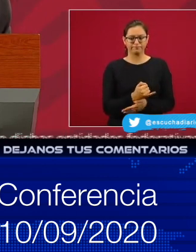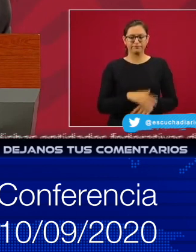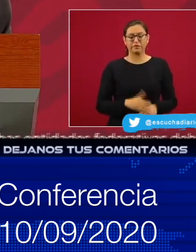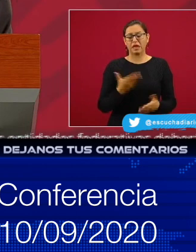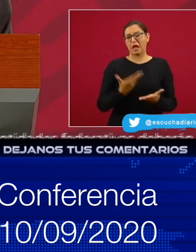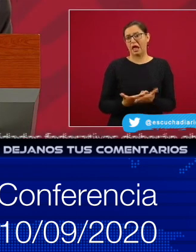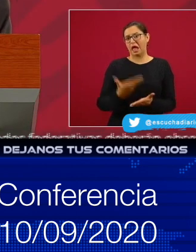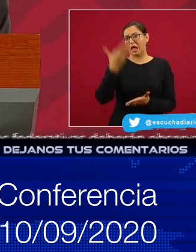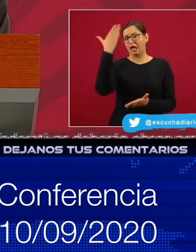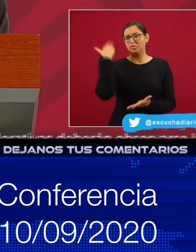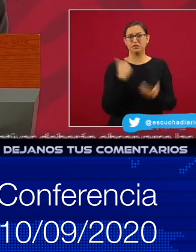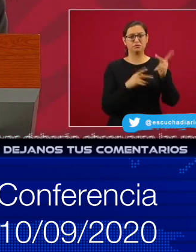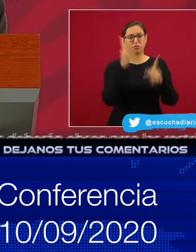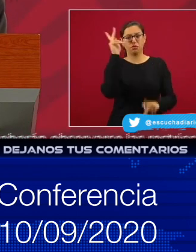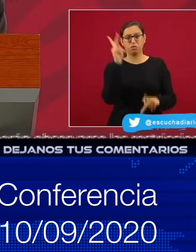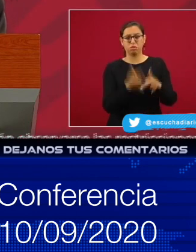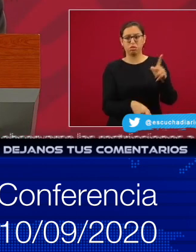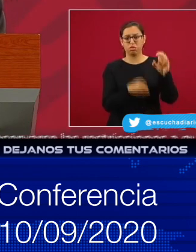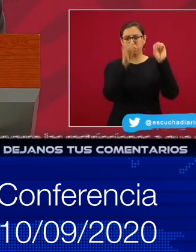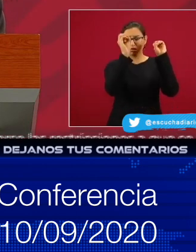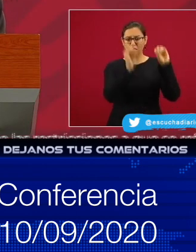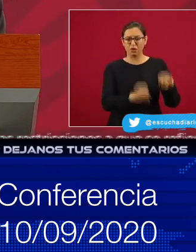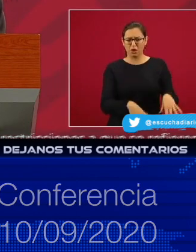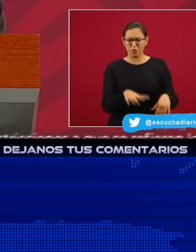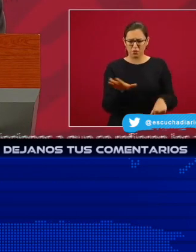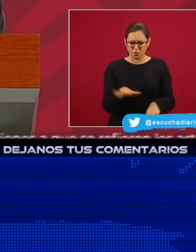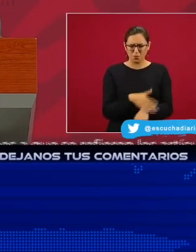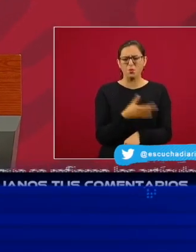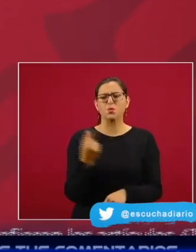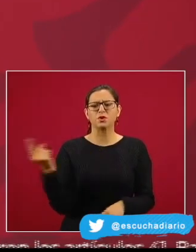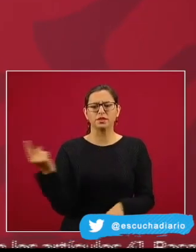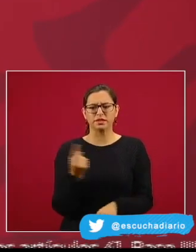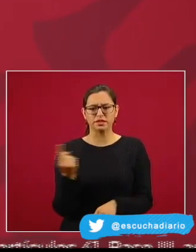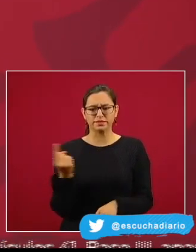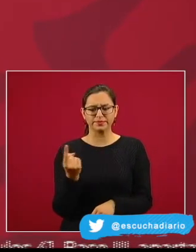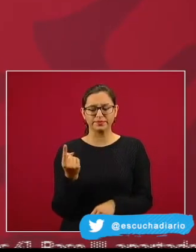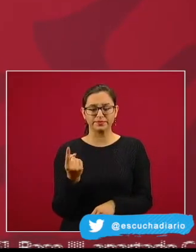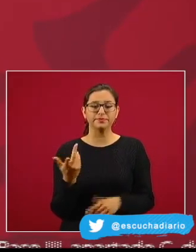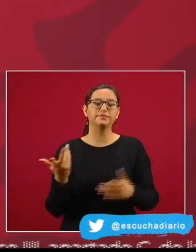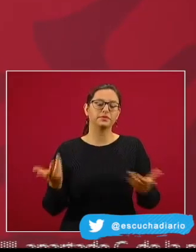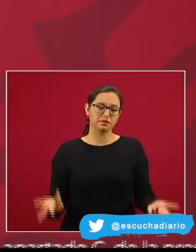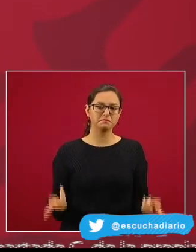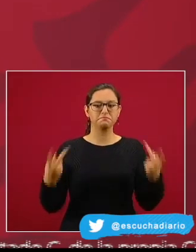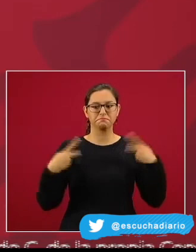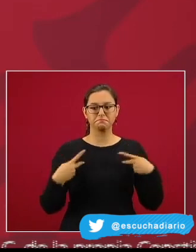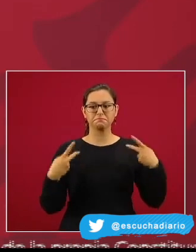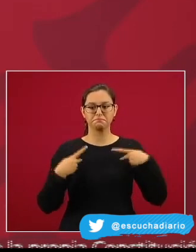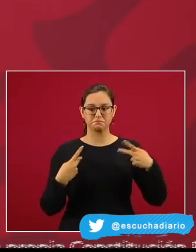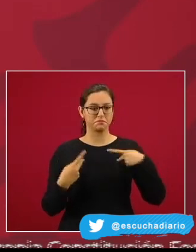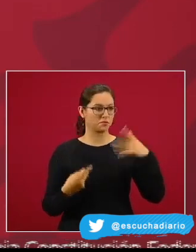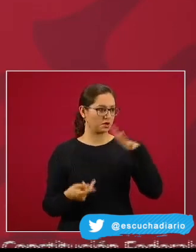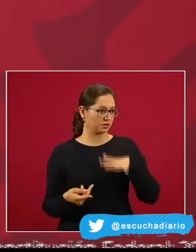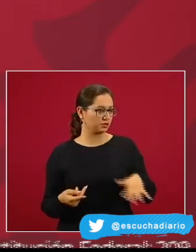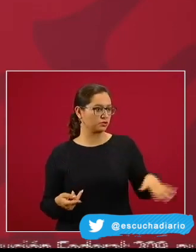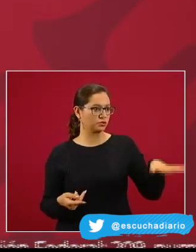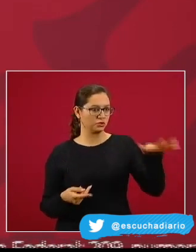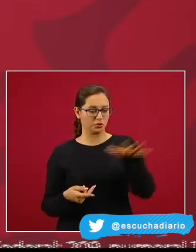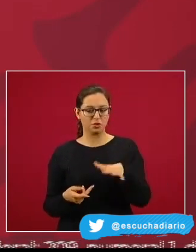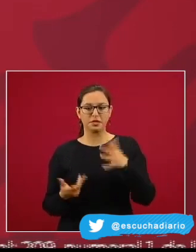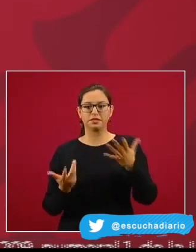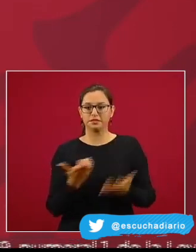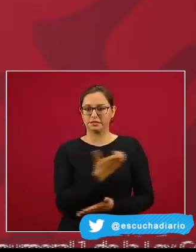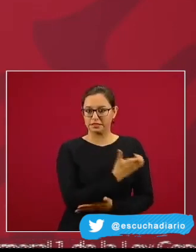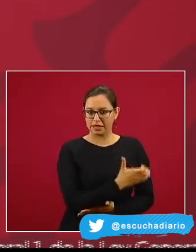demandas. El día de hoy el presidente informa que se reinicia el